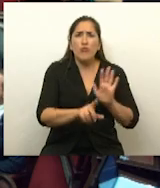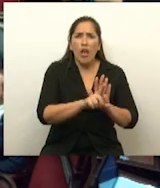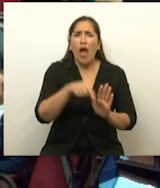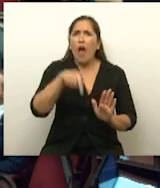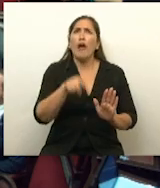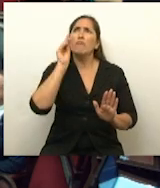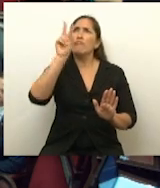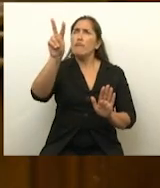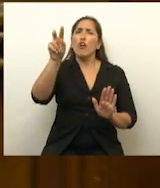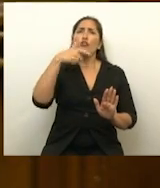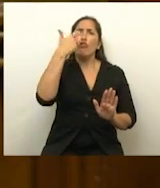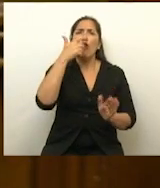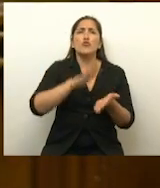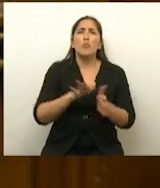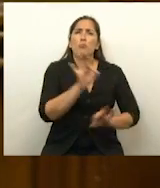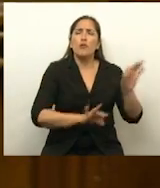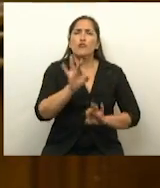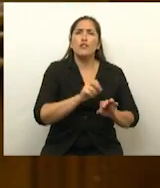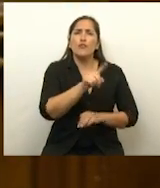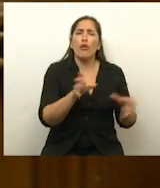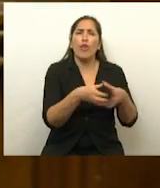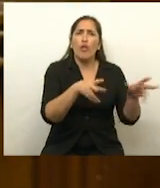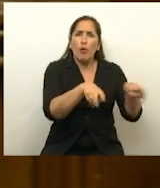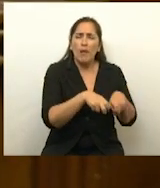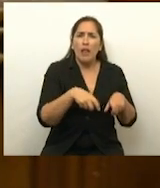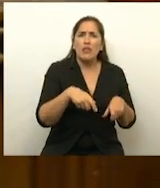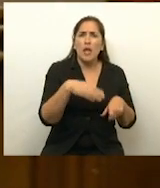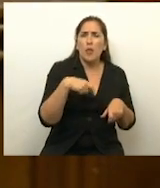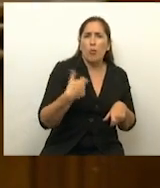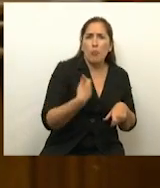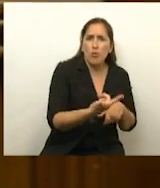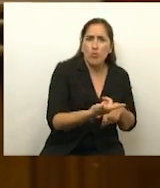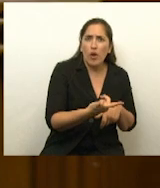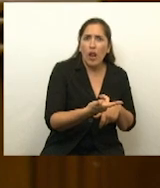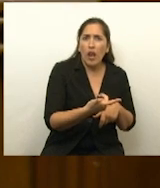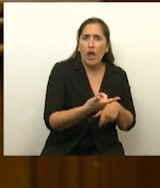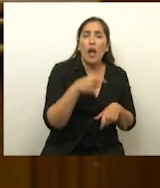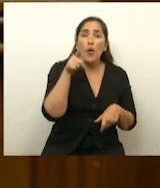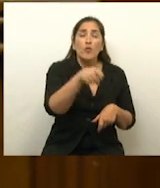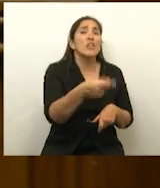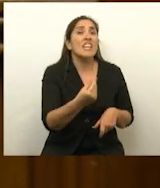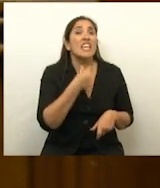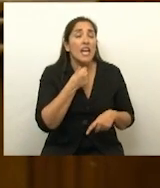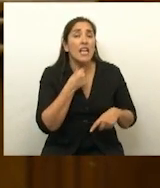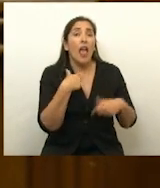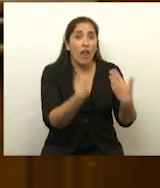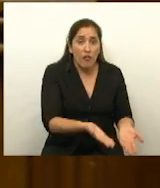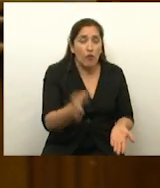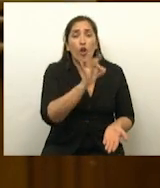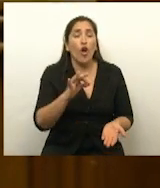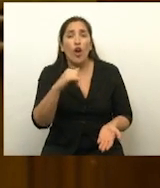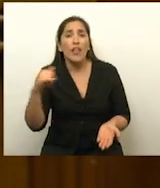El proyecto de cooperativas. ¿Quiere que se consigne el negativo? No. Ah, positivo. Afirmativo.